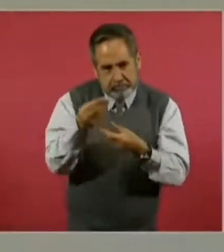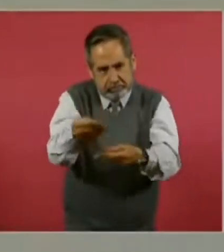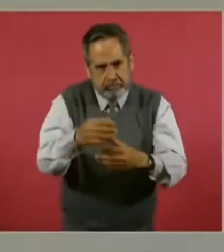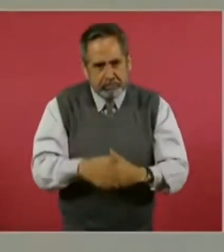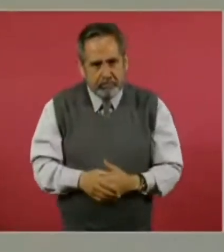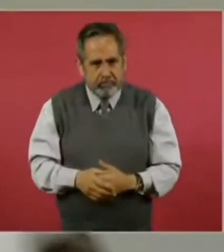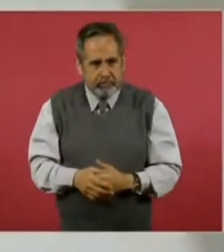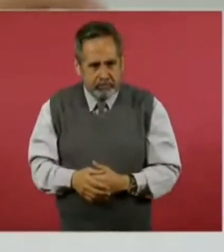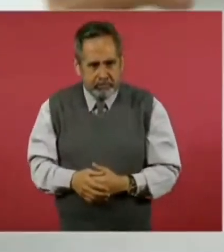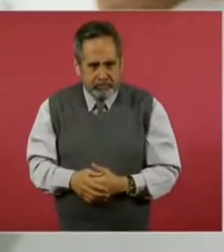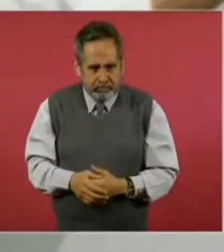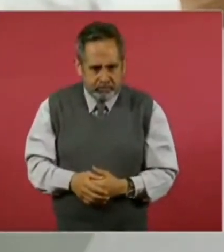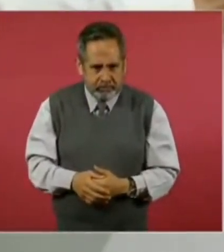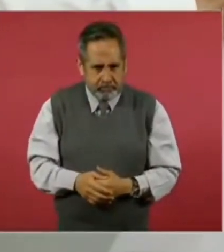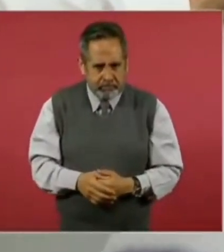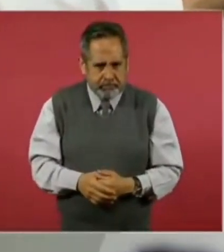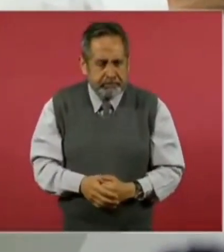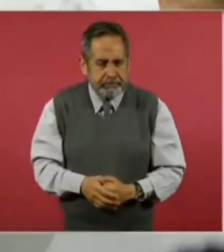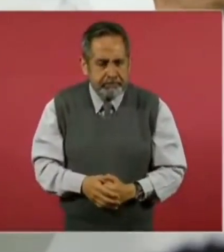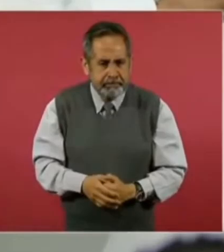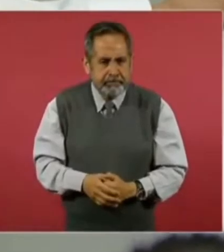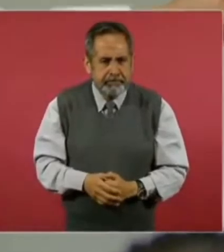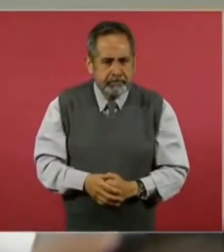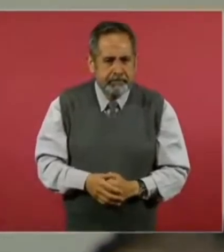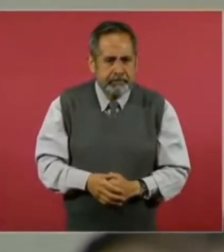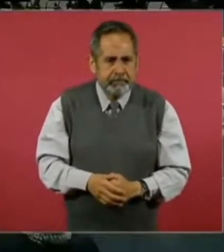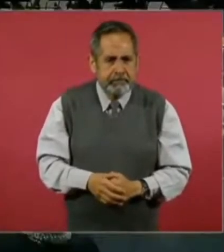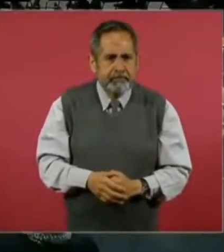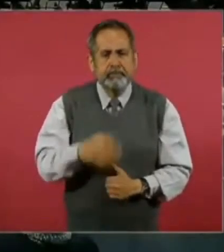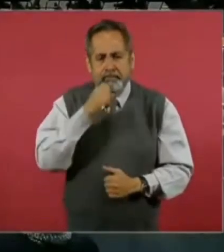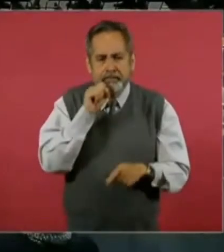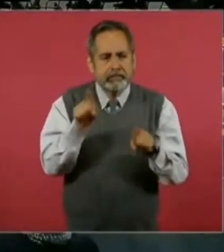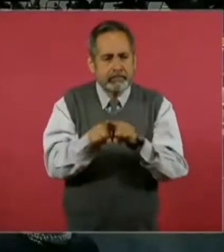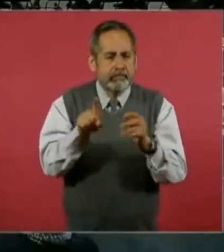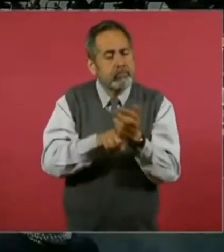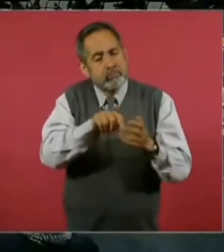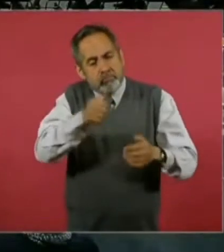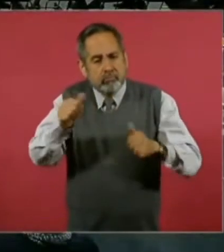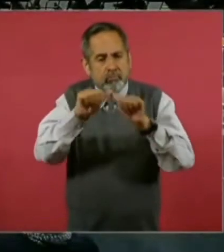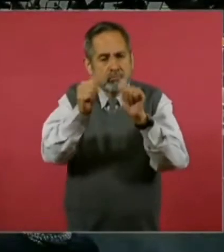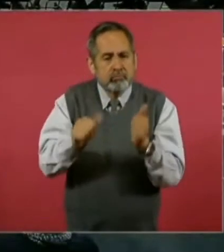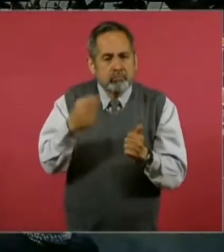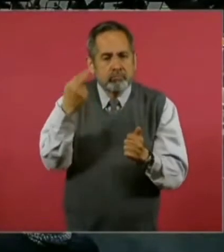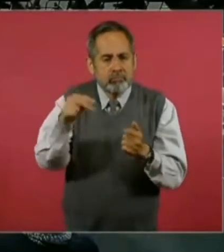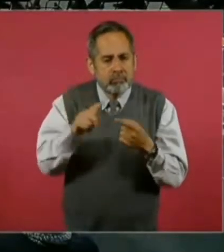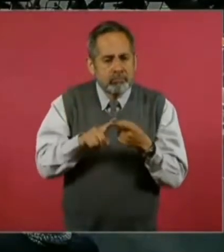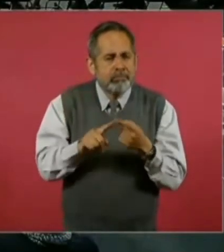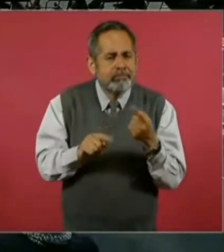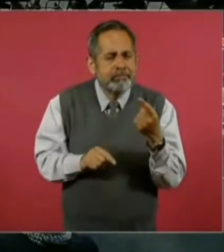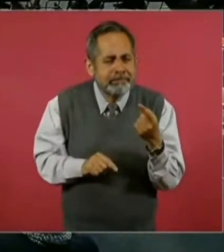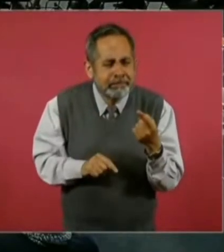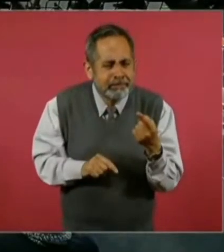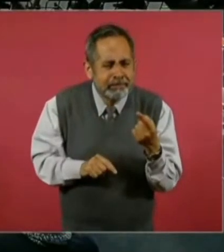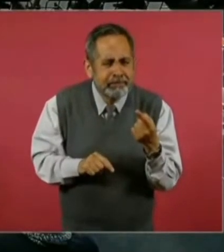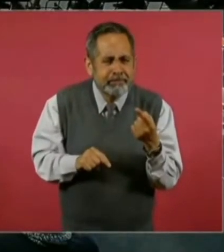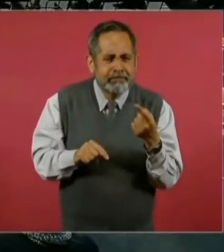le digo el nombre de la persona. En este caso es un artista que se hace llamar